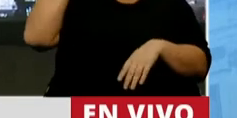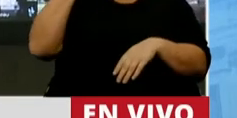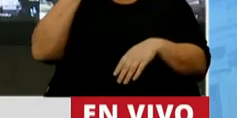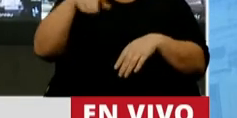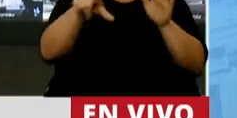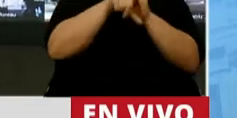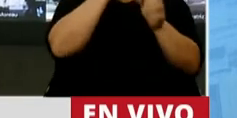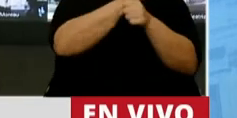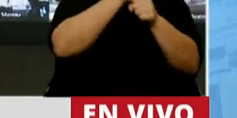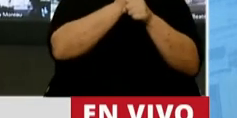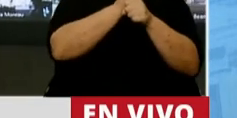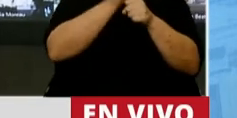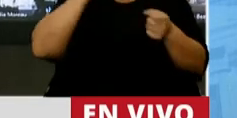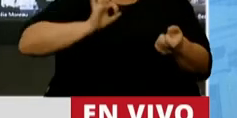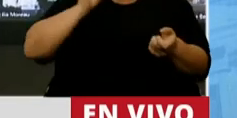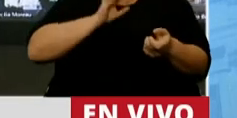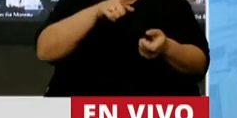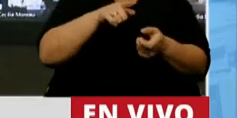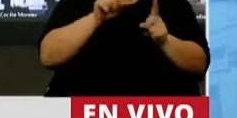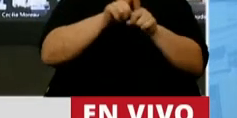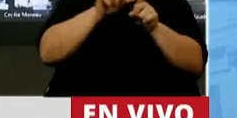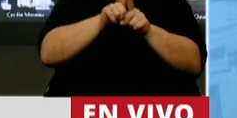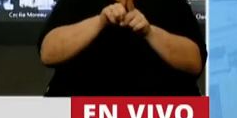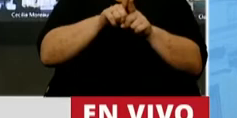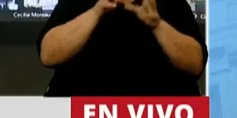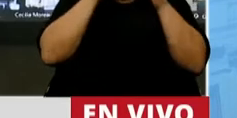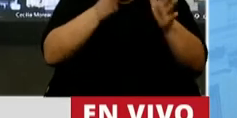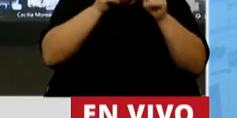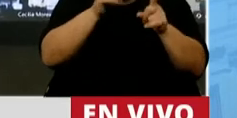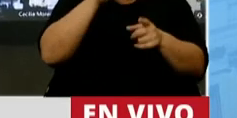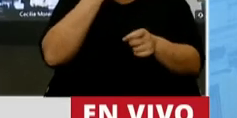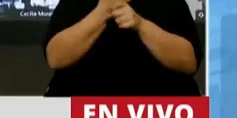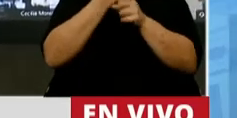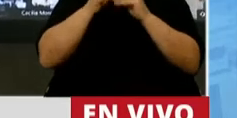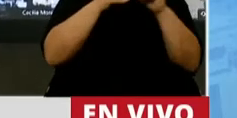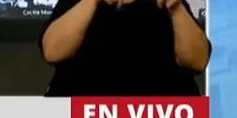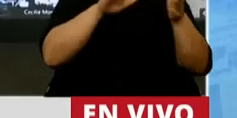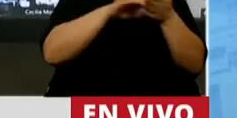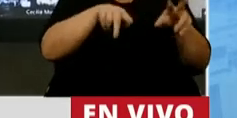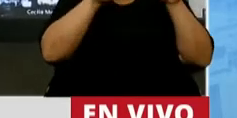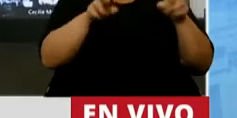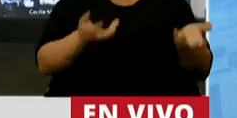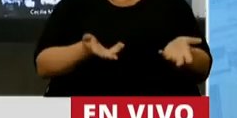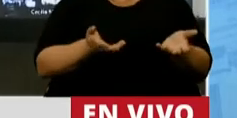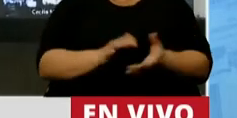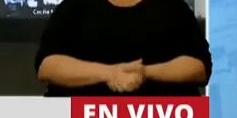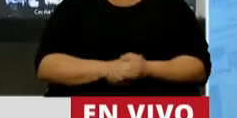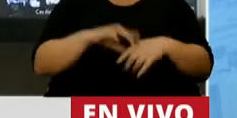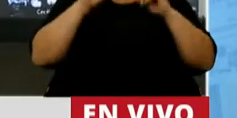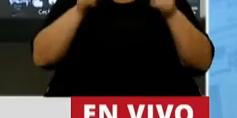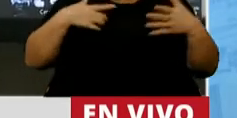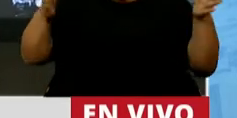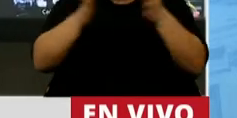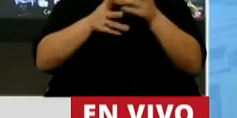esas leyes laborales vetustas que como una vaca sagrada nunca podemos discutirlas. Y también